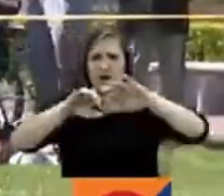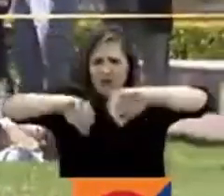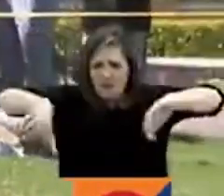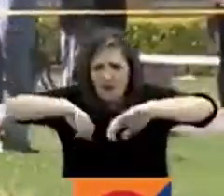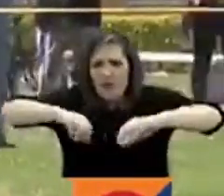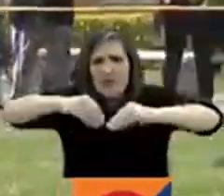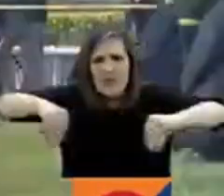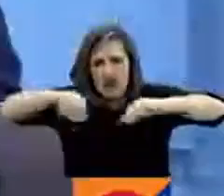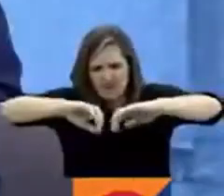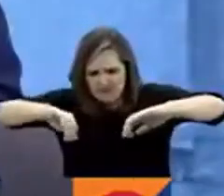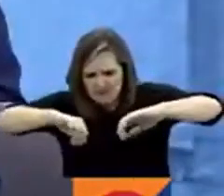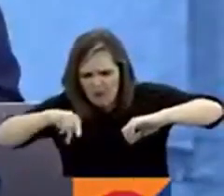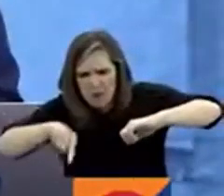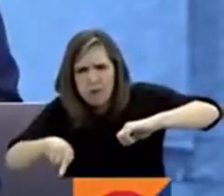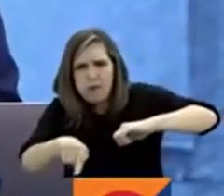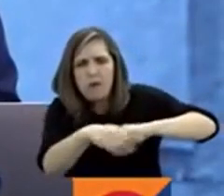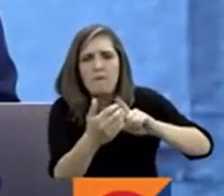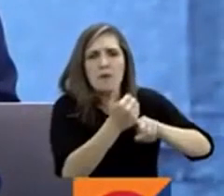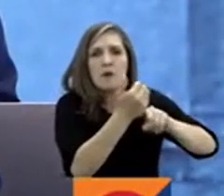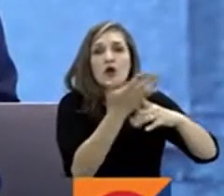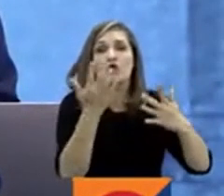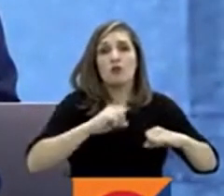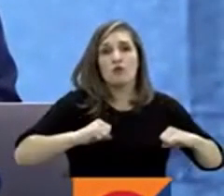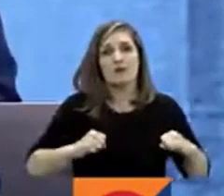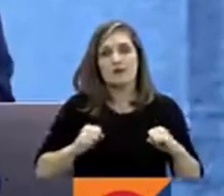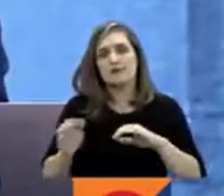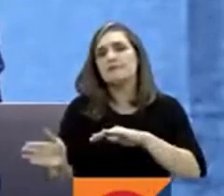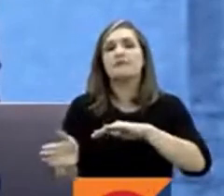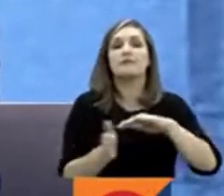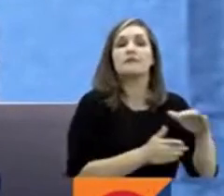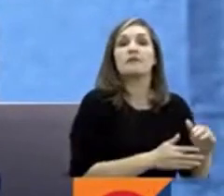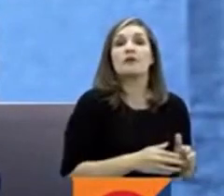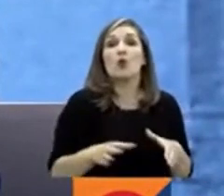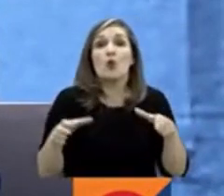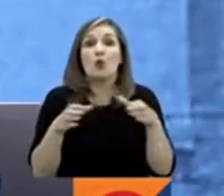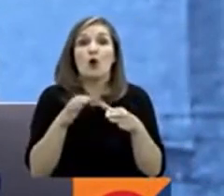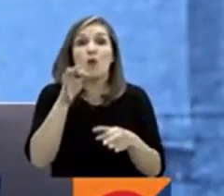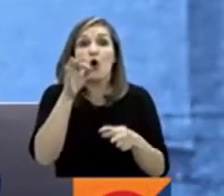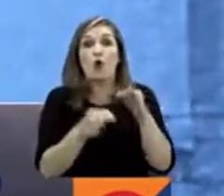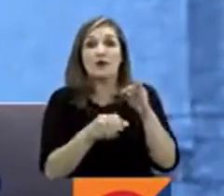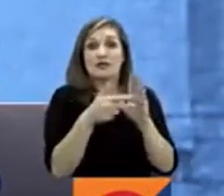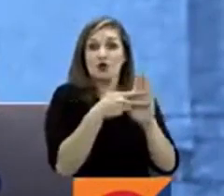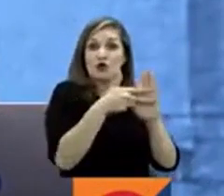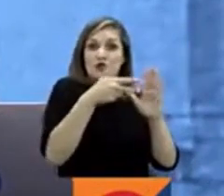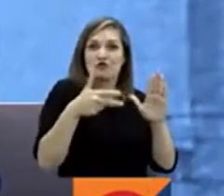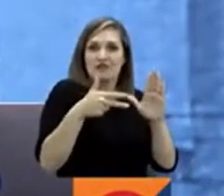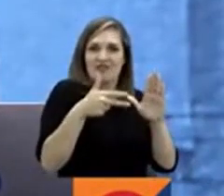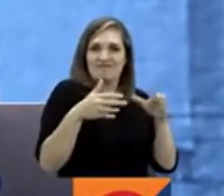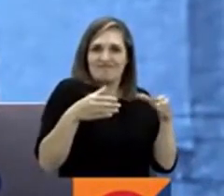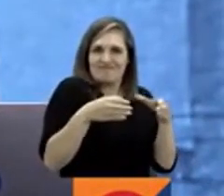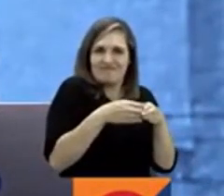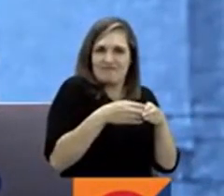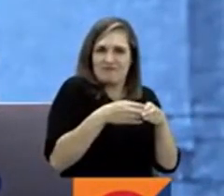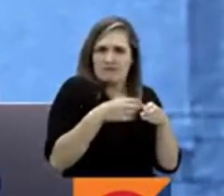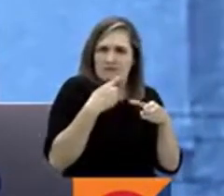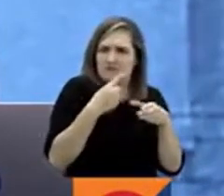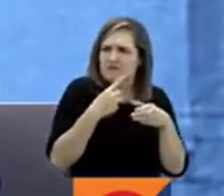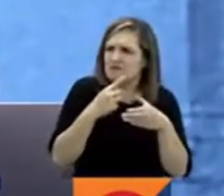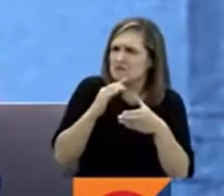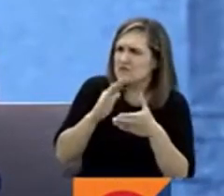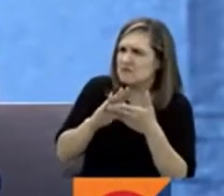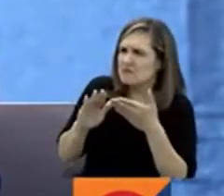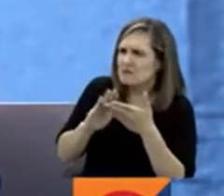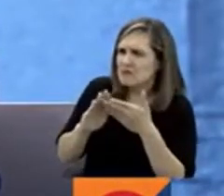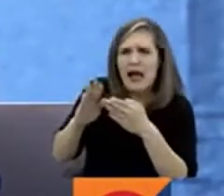de la capital colombiana. La Corte Constitucional pidió investigar el cobro para la asignación de celdas en la cárcel La Picota de